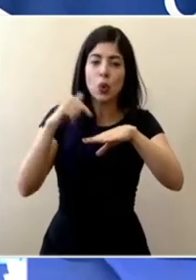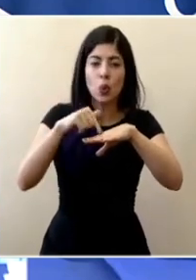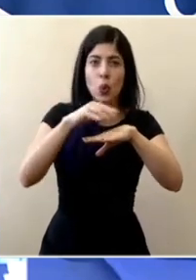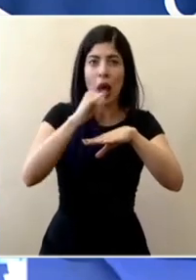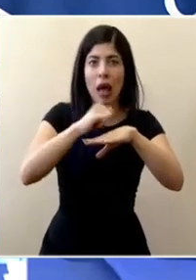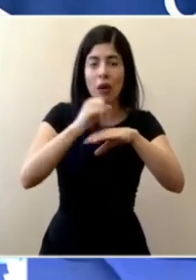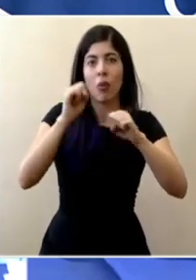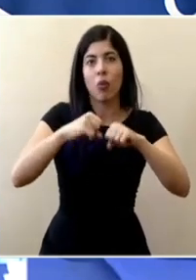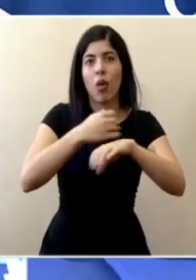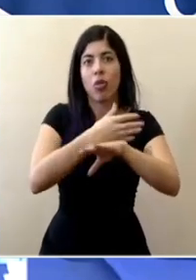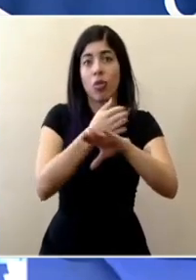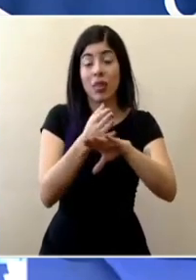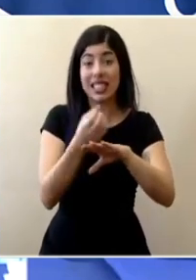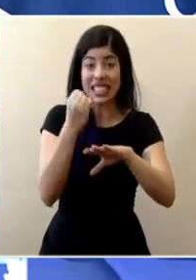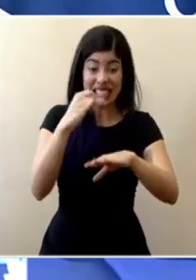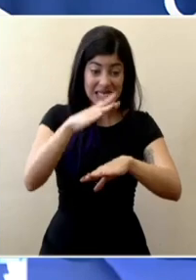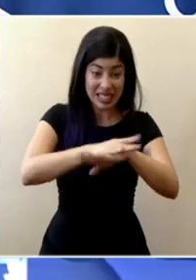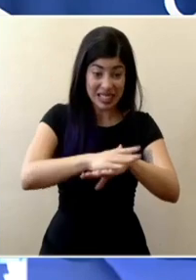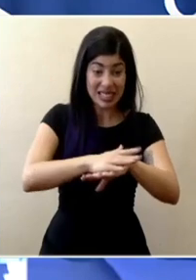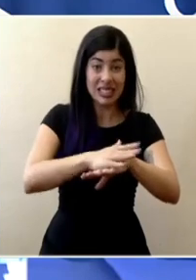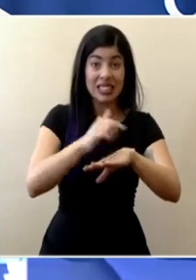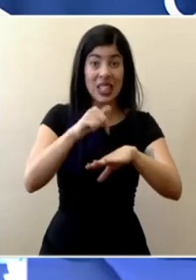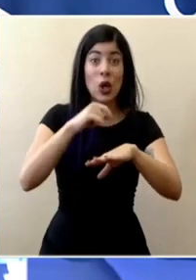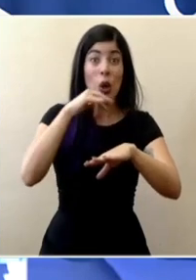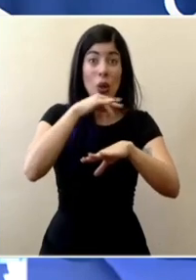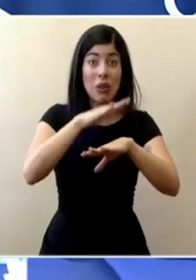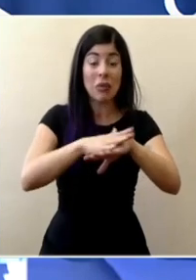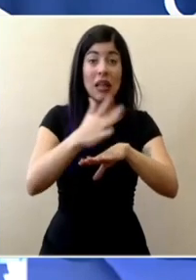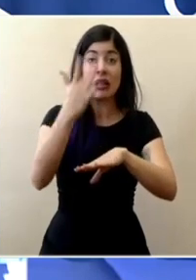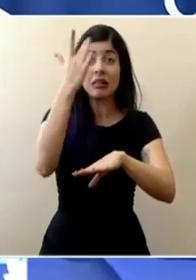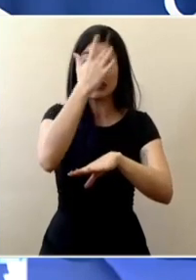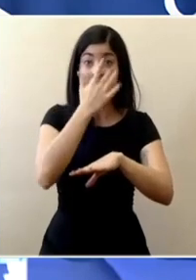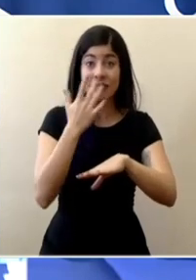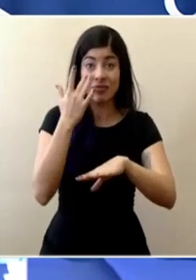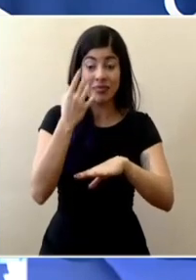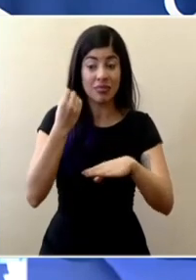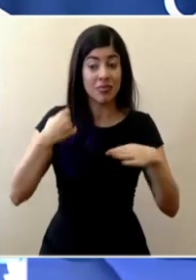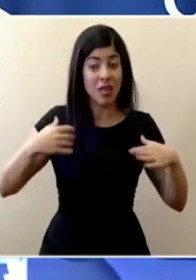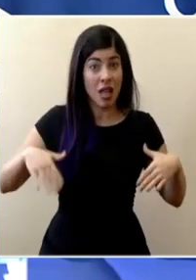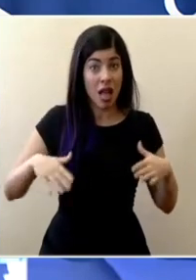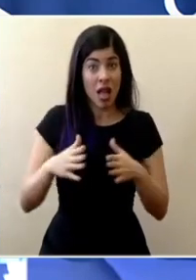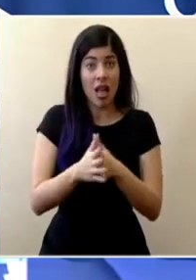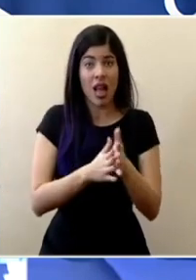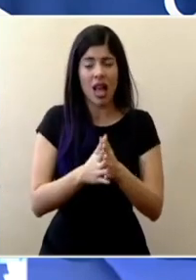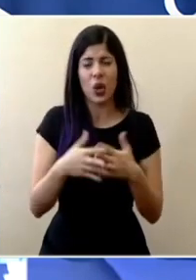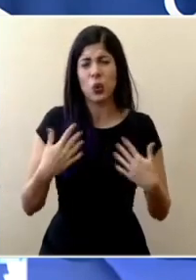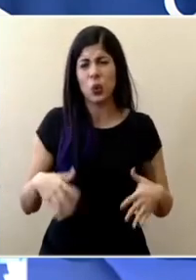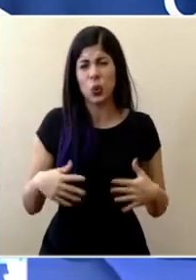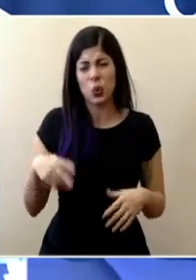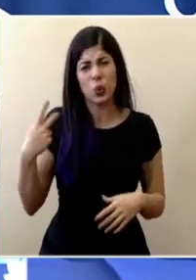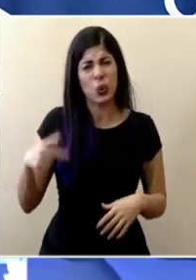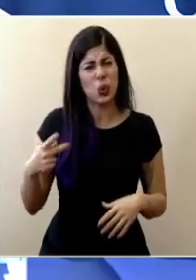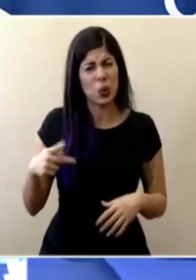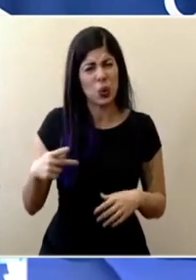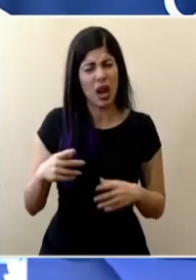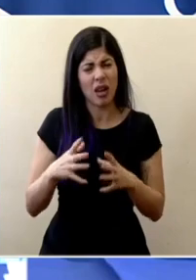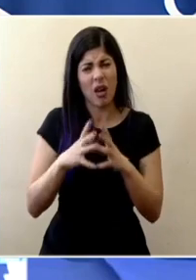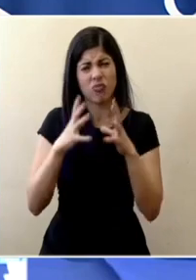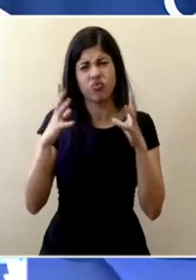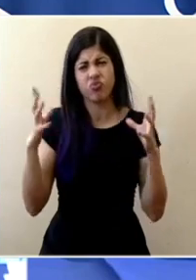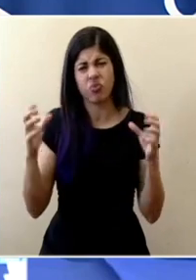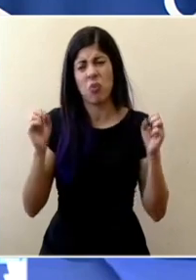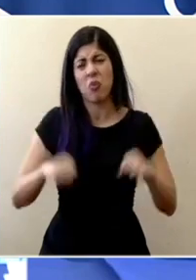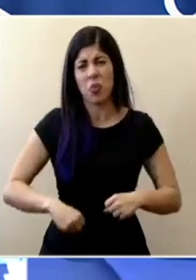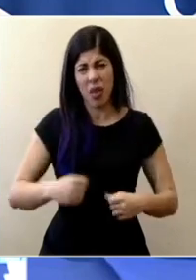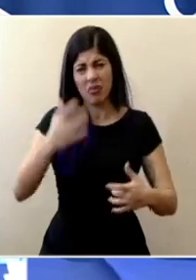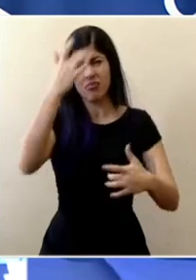que tocarnos la cara habiendo tocado un objeto contaminado y no nos lavamos las manos el riesgo es amplísimo de